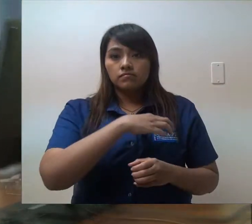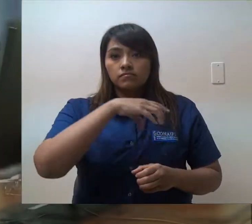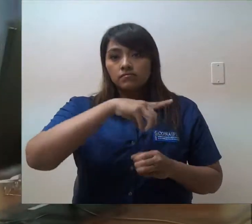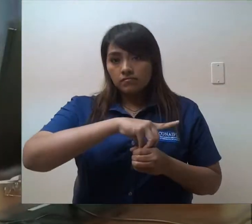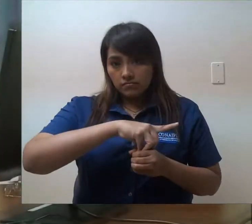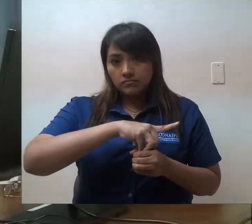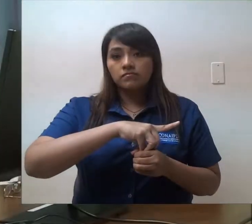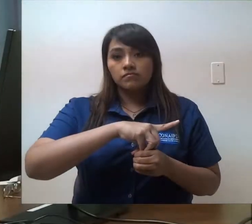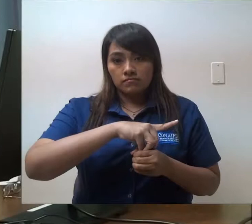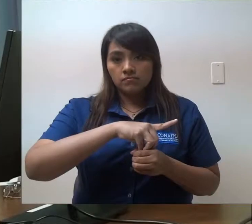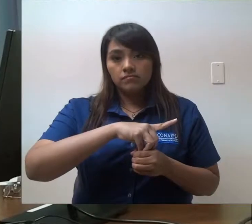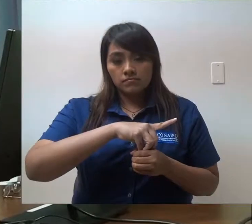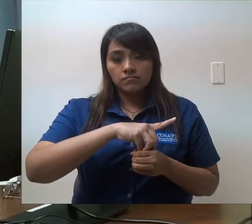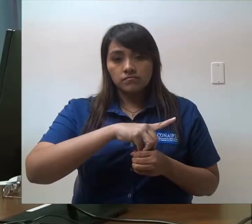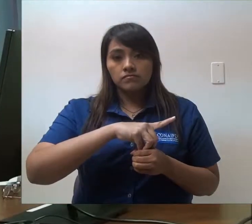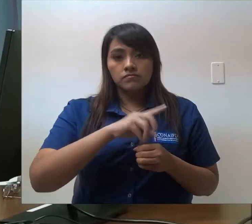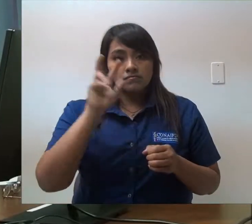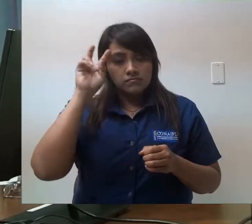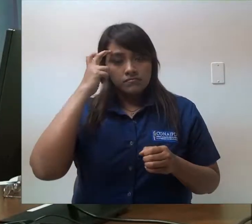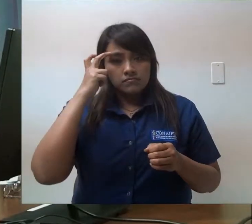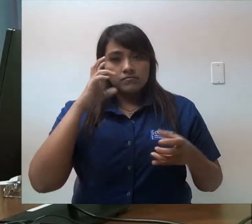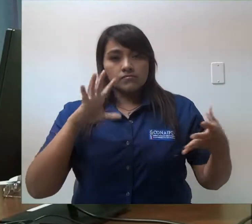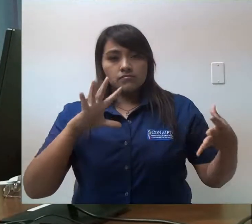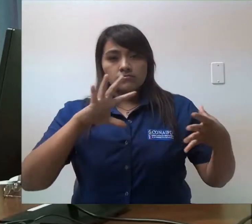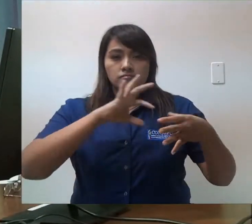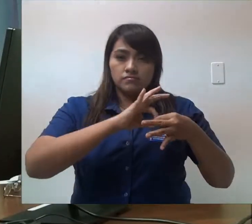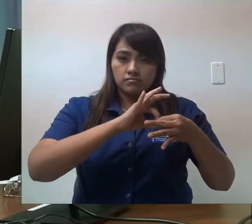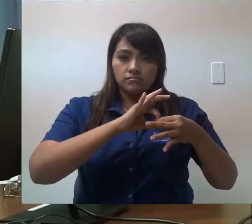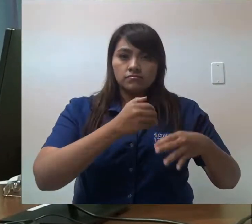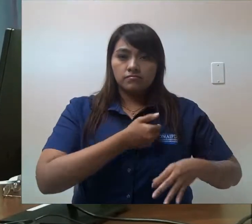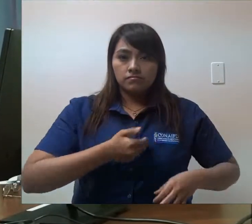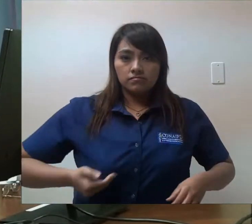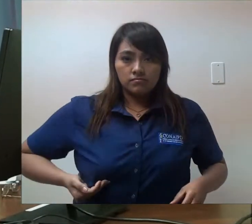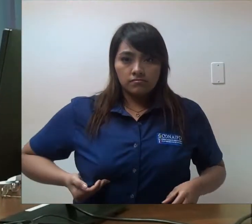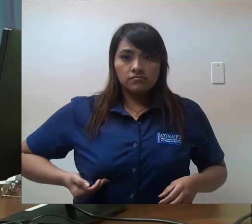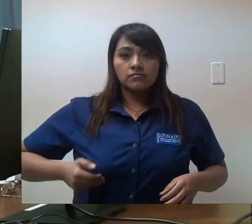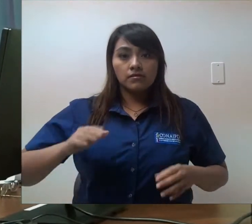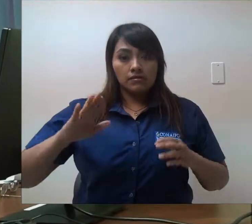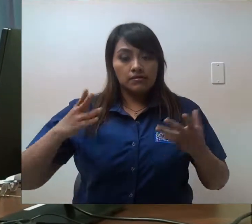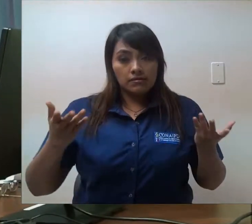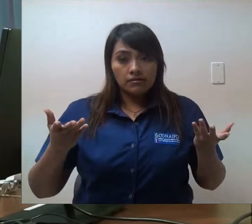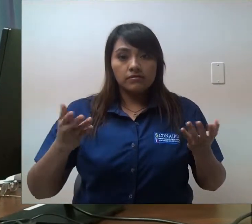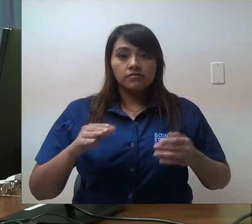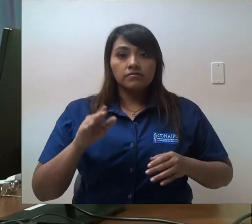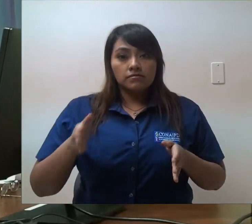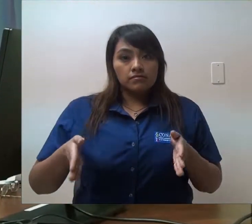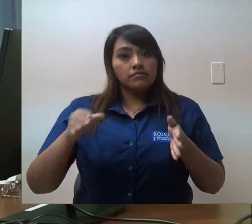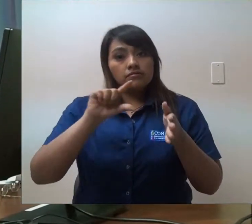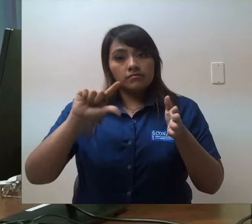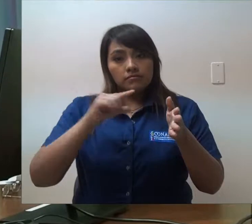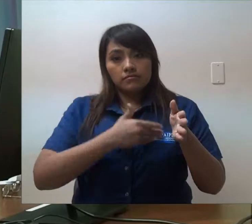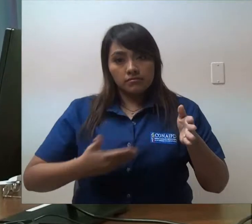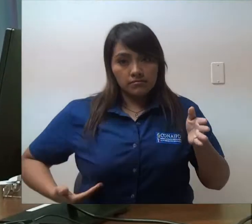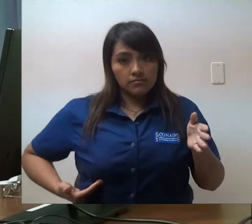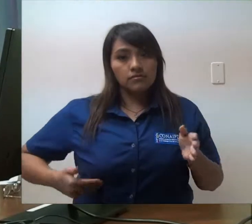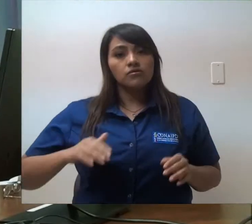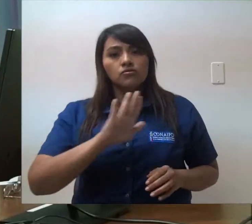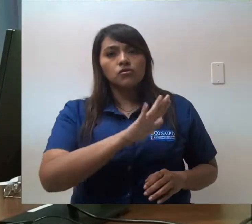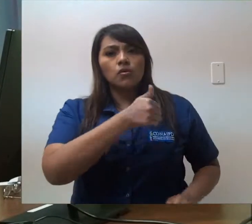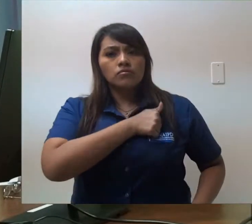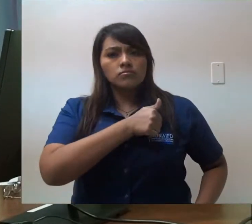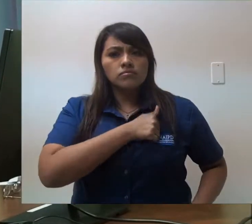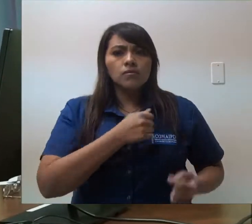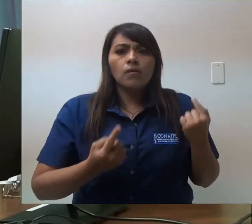el CONAIPER es una instancia del Ejecutivo una instancia descentralizada del Ejecutivo que tiene